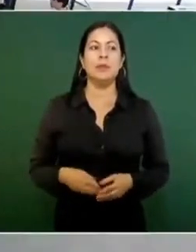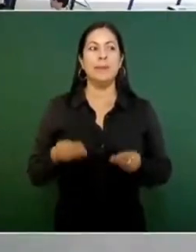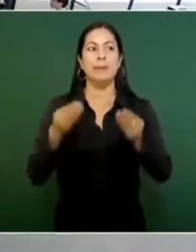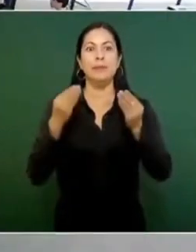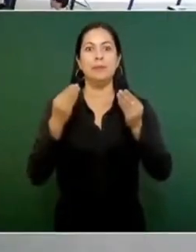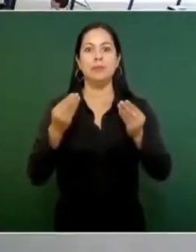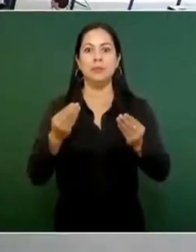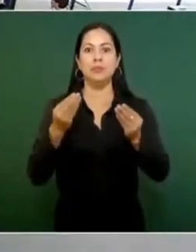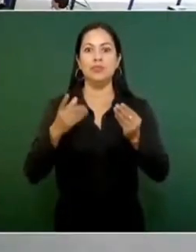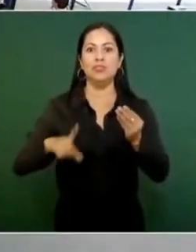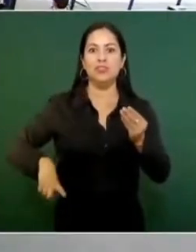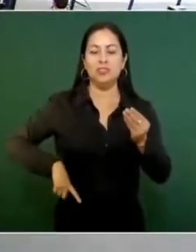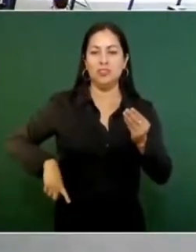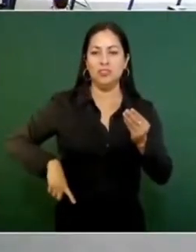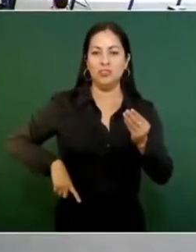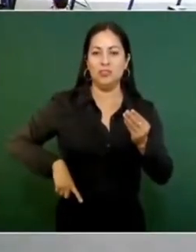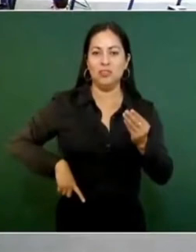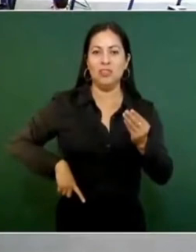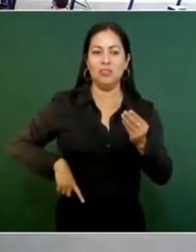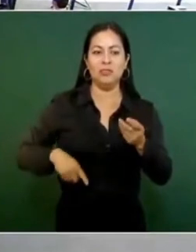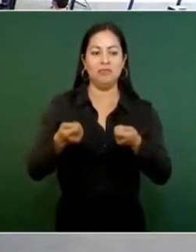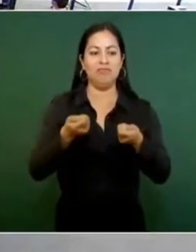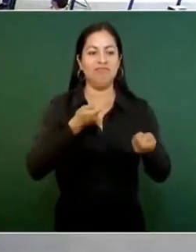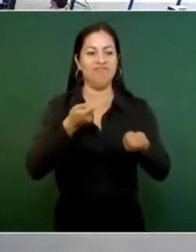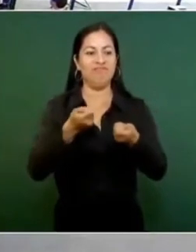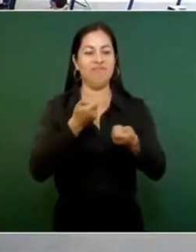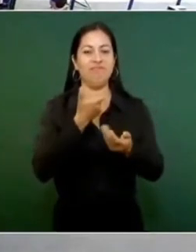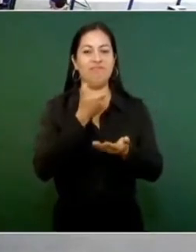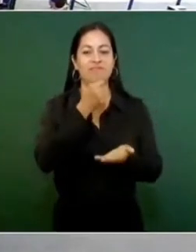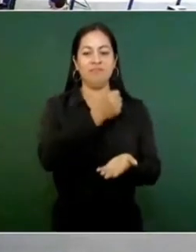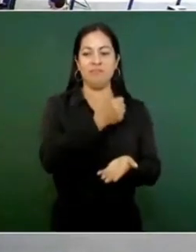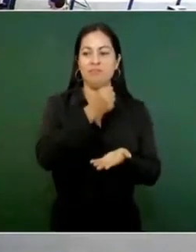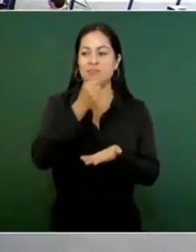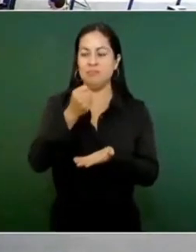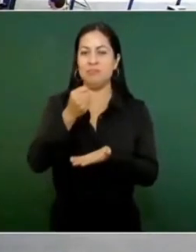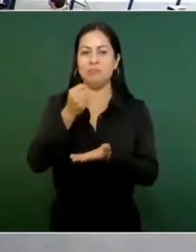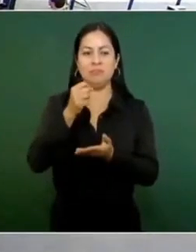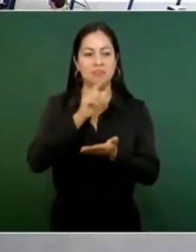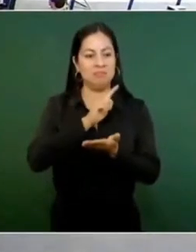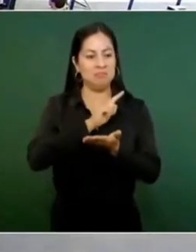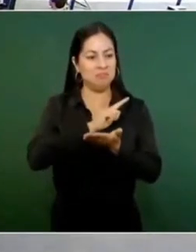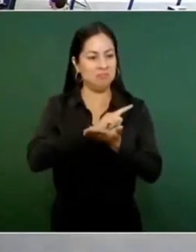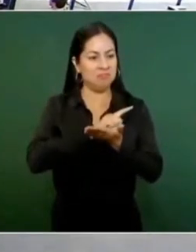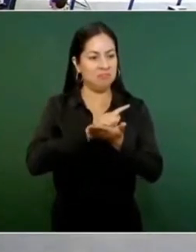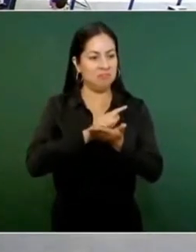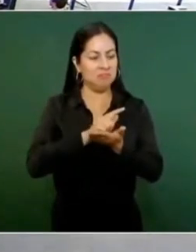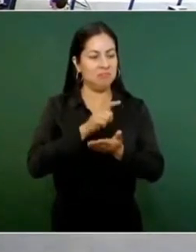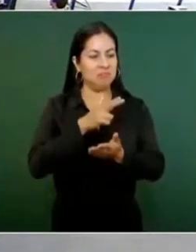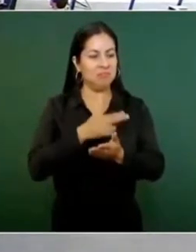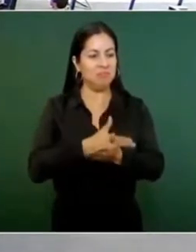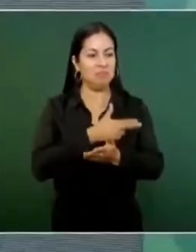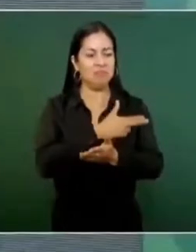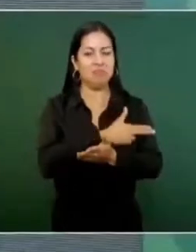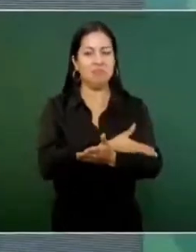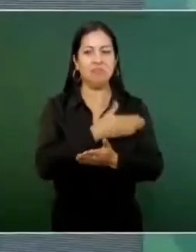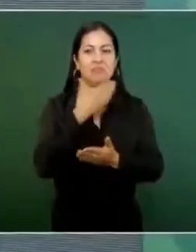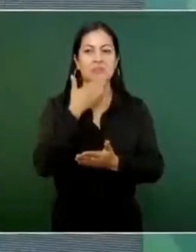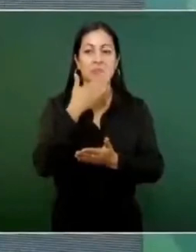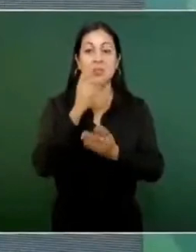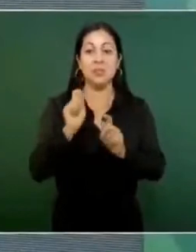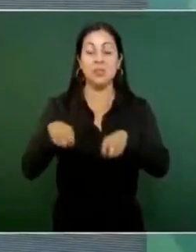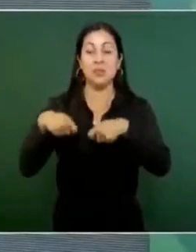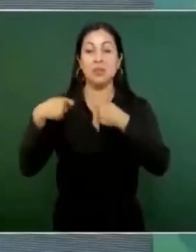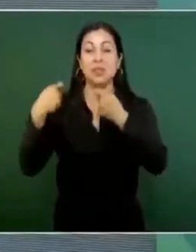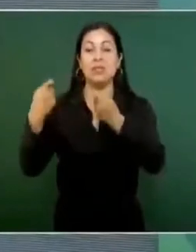gobernadores manejaban esos recursos con honradez y los dedicaban a